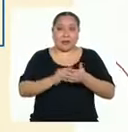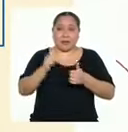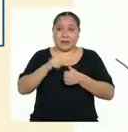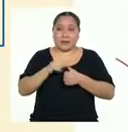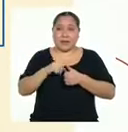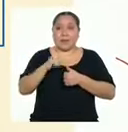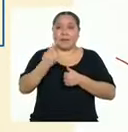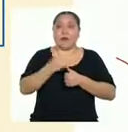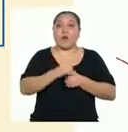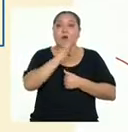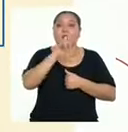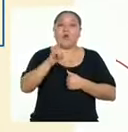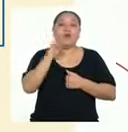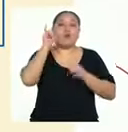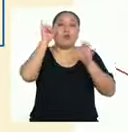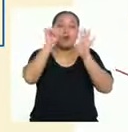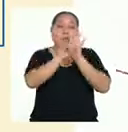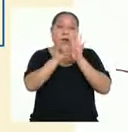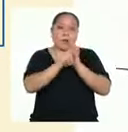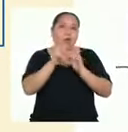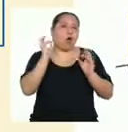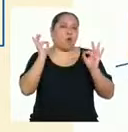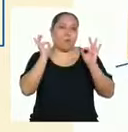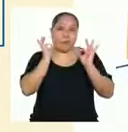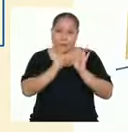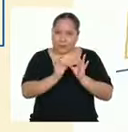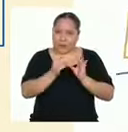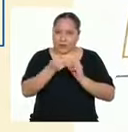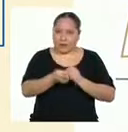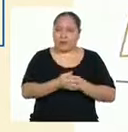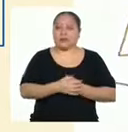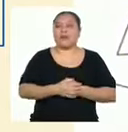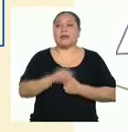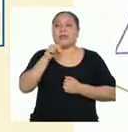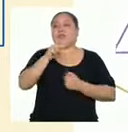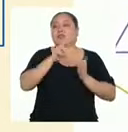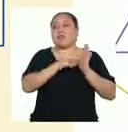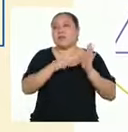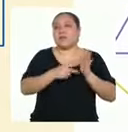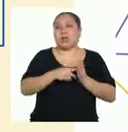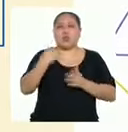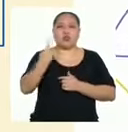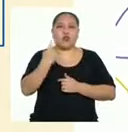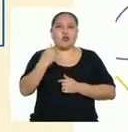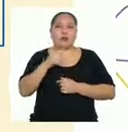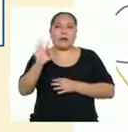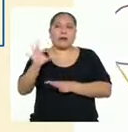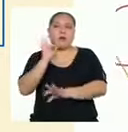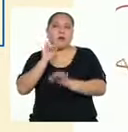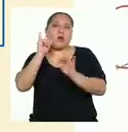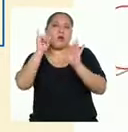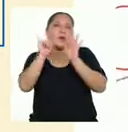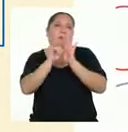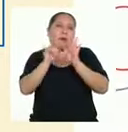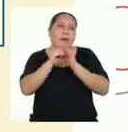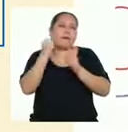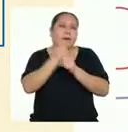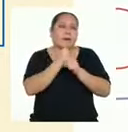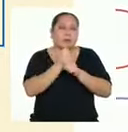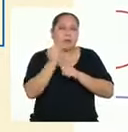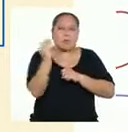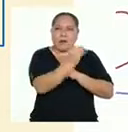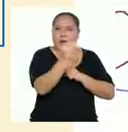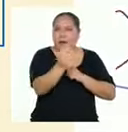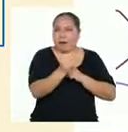lugar, el uso adecuado de imágenes y recursos visuales. Esto quiere decir no solo que sepamos escoger las imágenes que trabajemos,